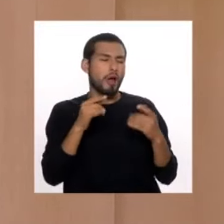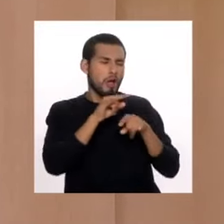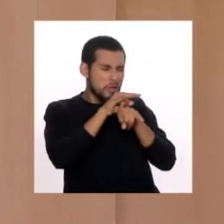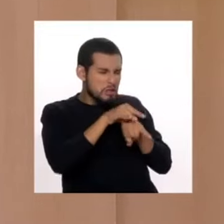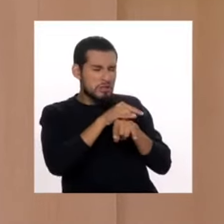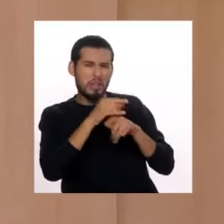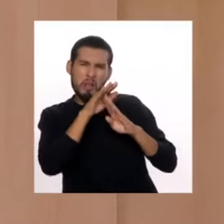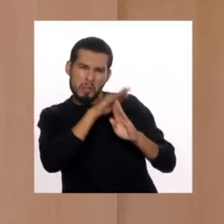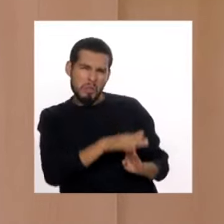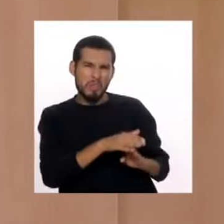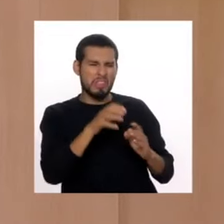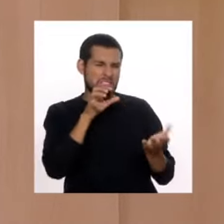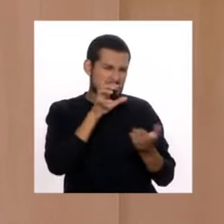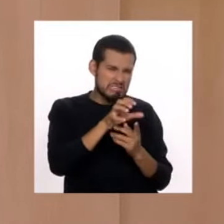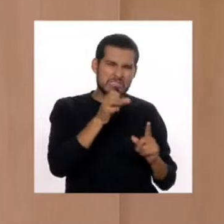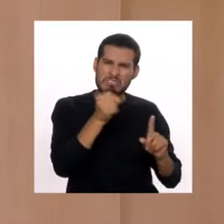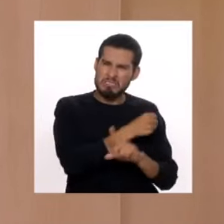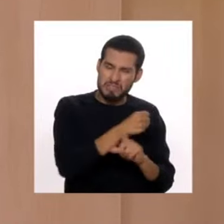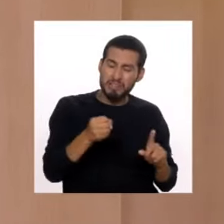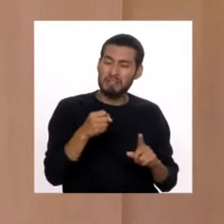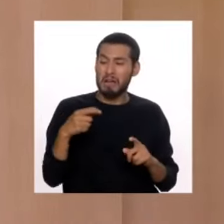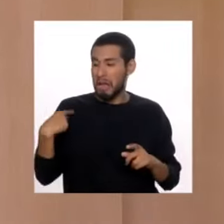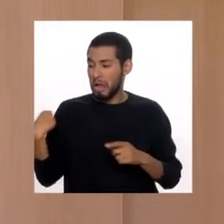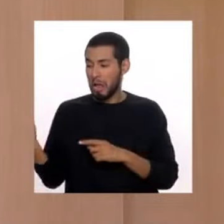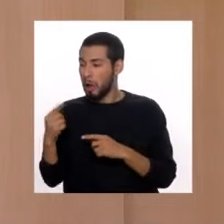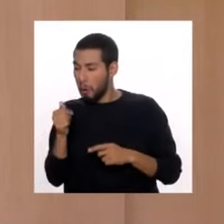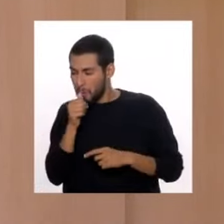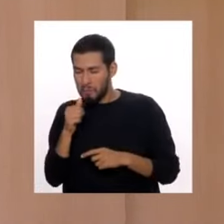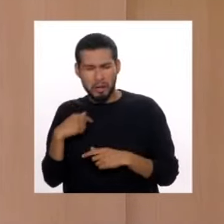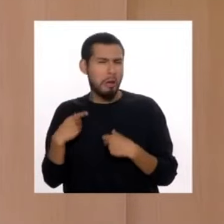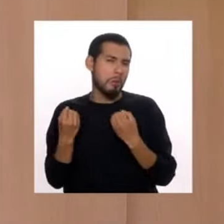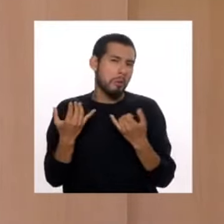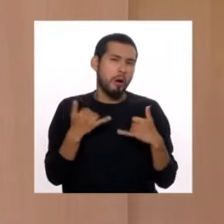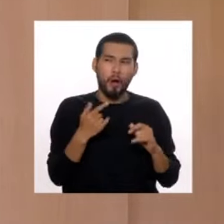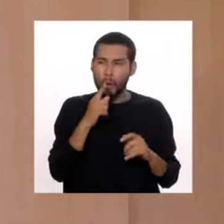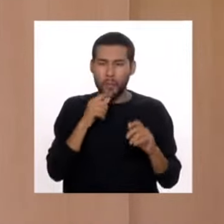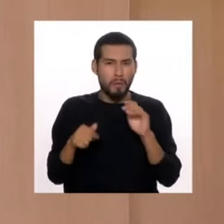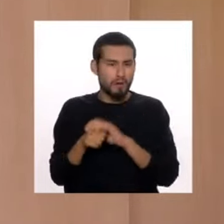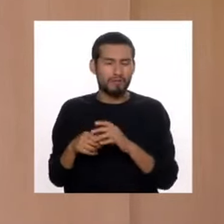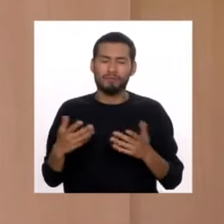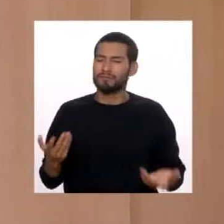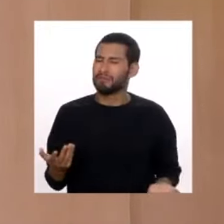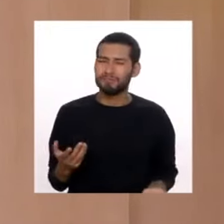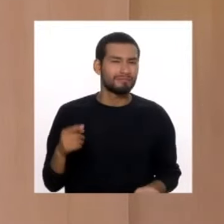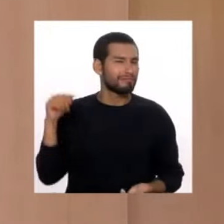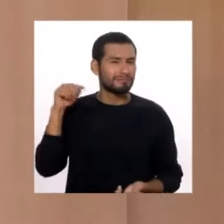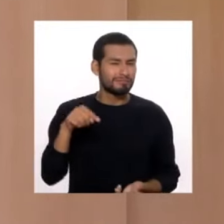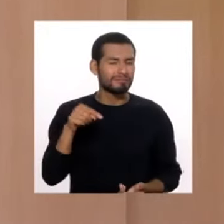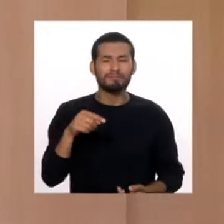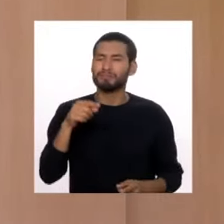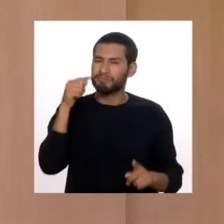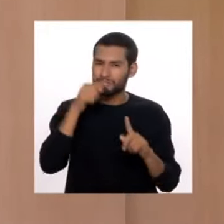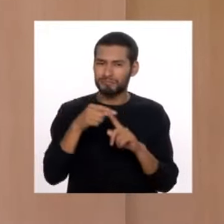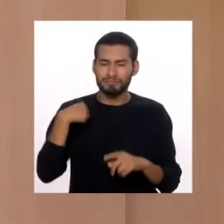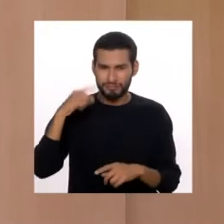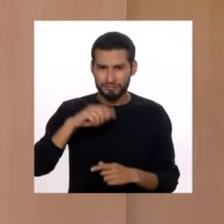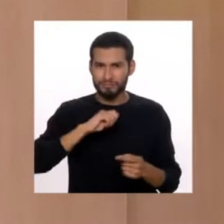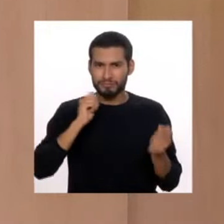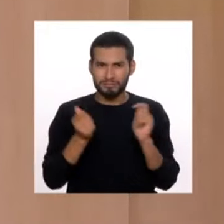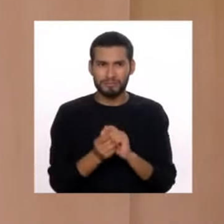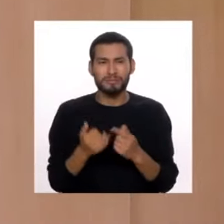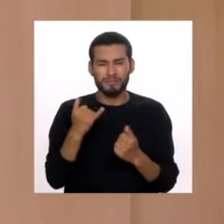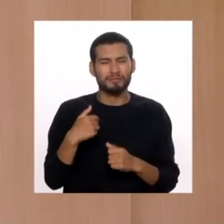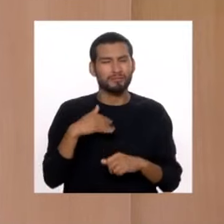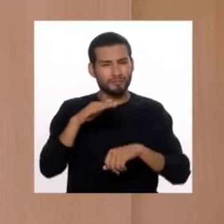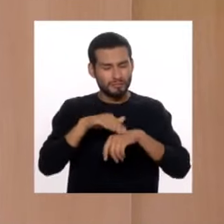el agredirlo físicamente y que hayan cómplices que digan, no, estábamos jugando. Este, justamente ese es el punto que debemos de cambiar. Así que